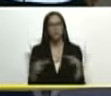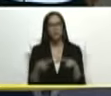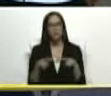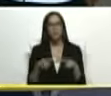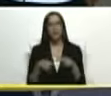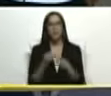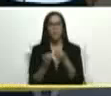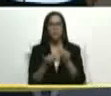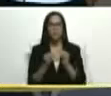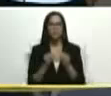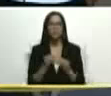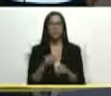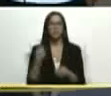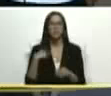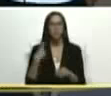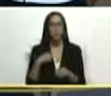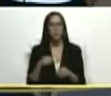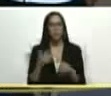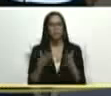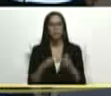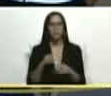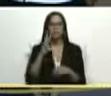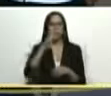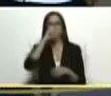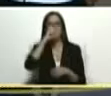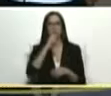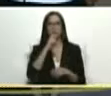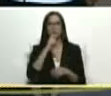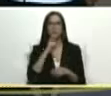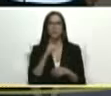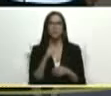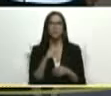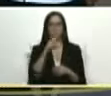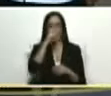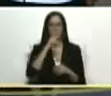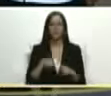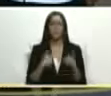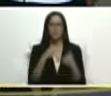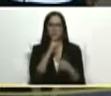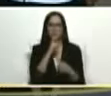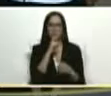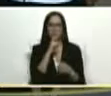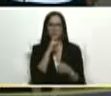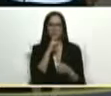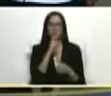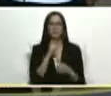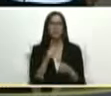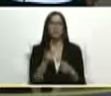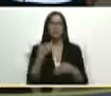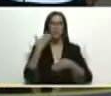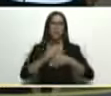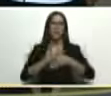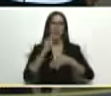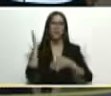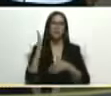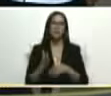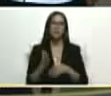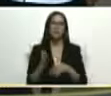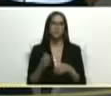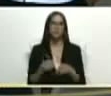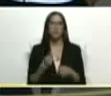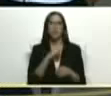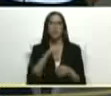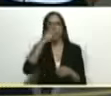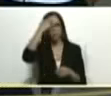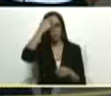repararla y duró aproximadamente unos tres años que fueron los años más duros de lo que fue el bloqueo y las sanciones para con